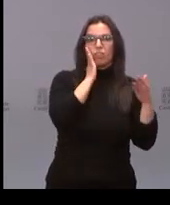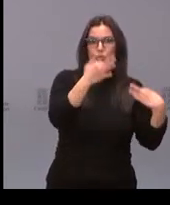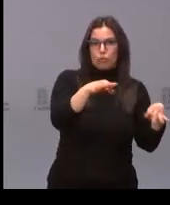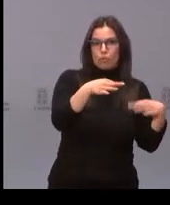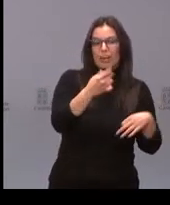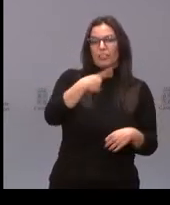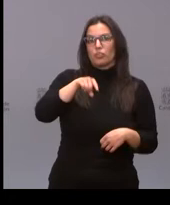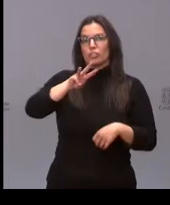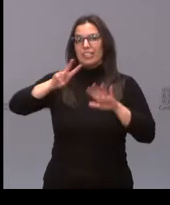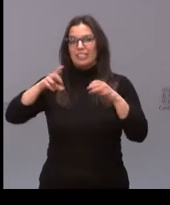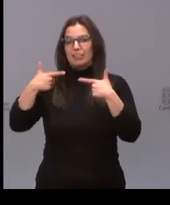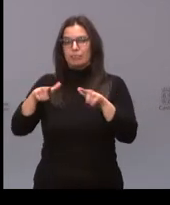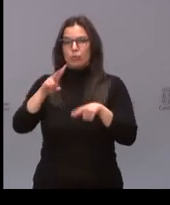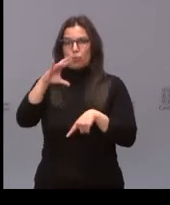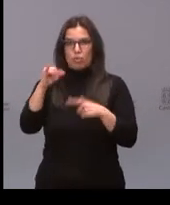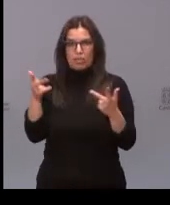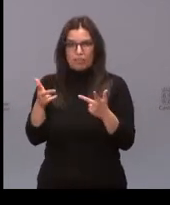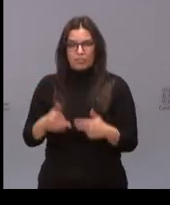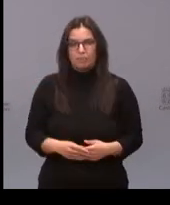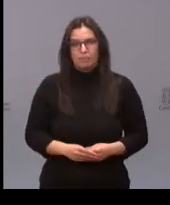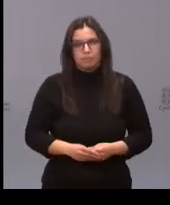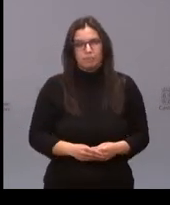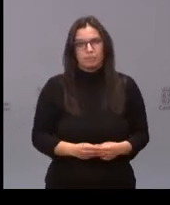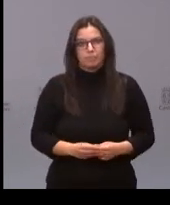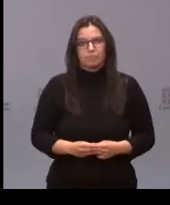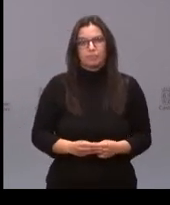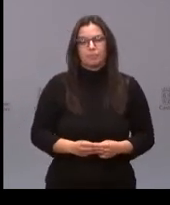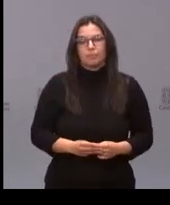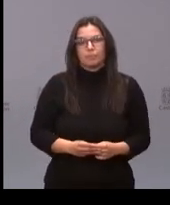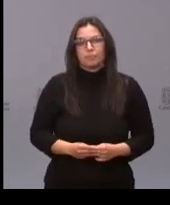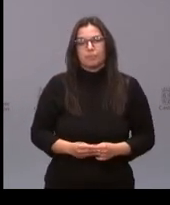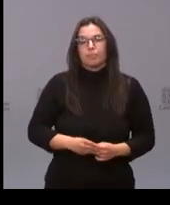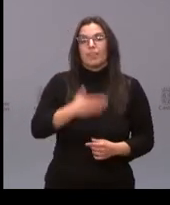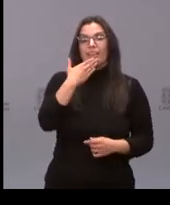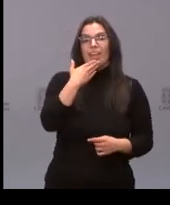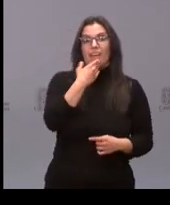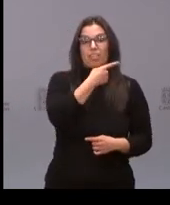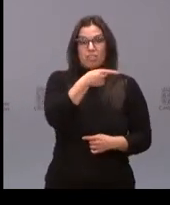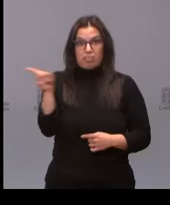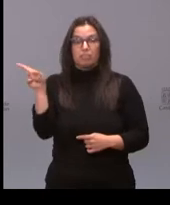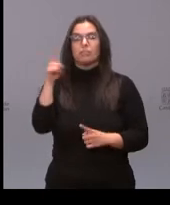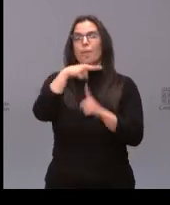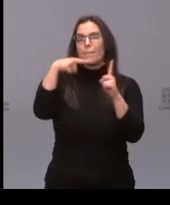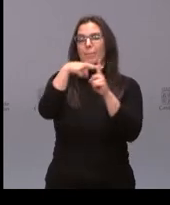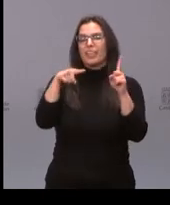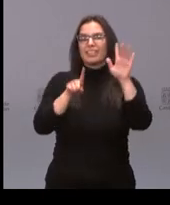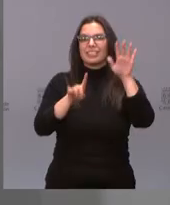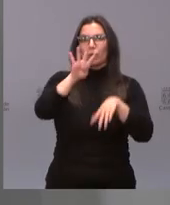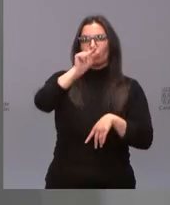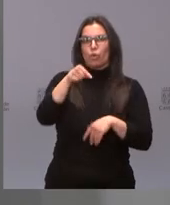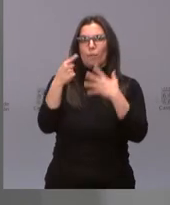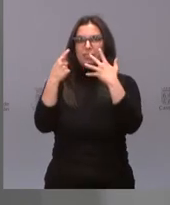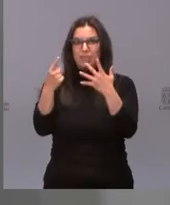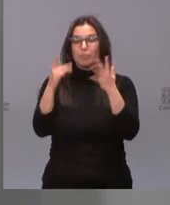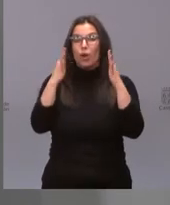137 en críticos. El promedio de edad de las personas hospitalizadas está en 64,6